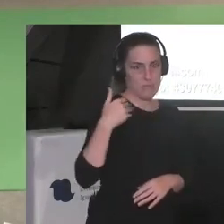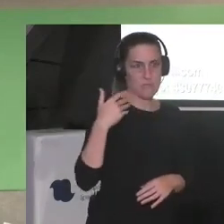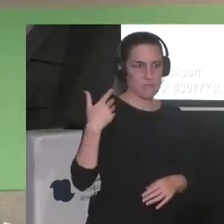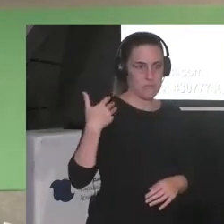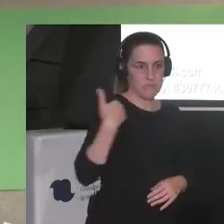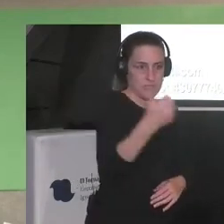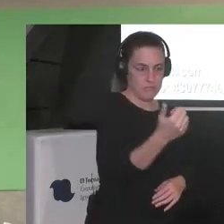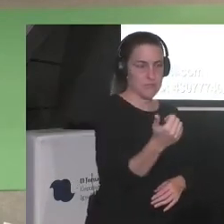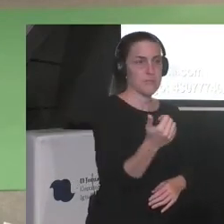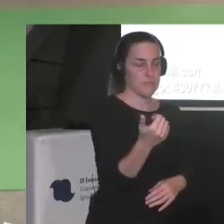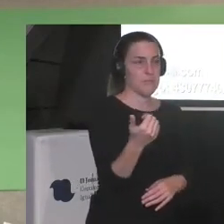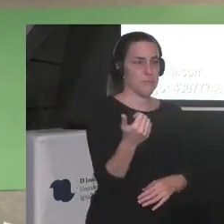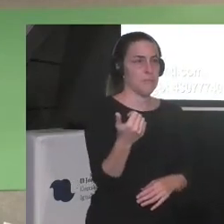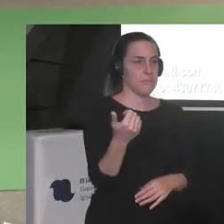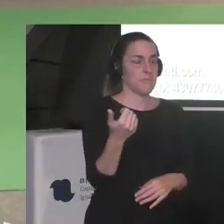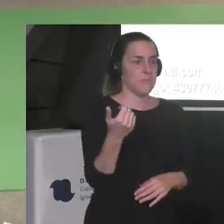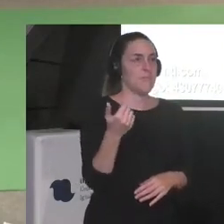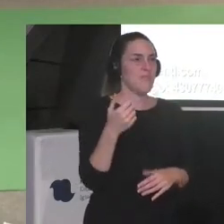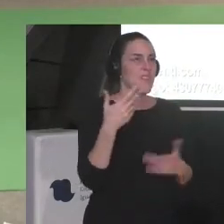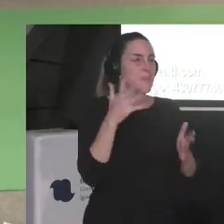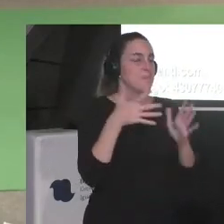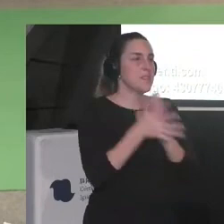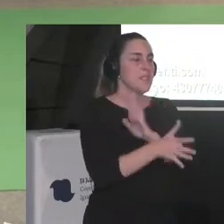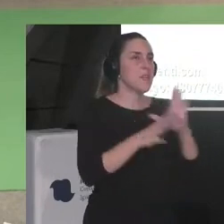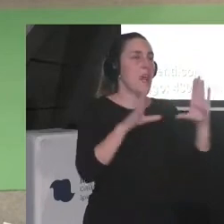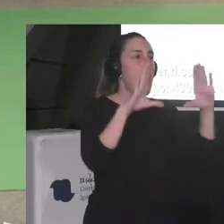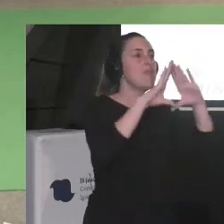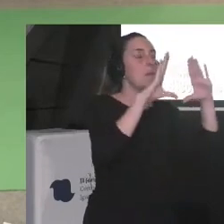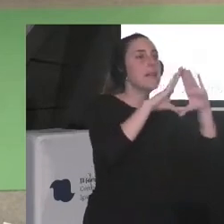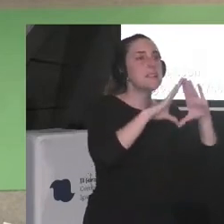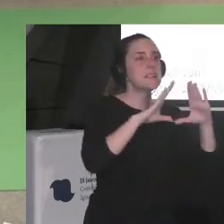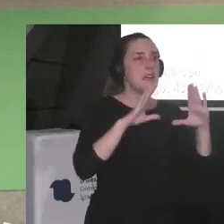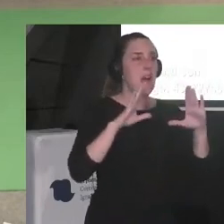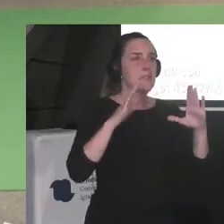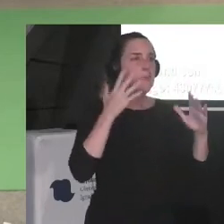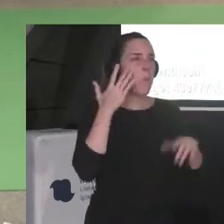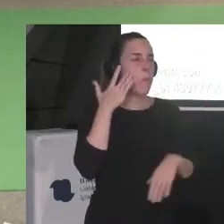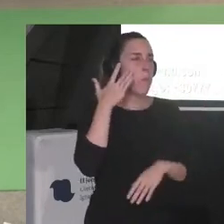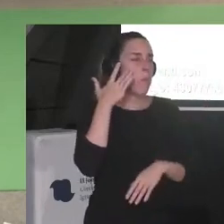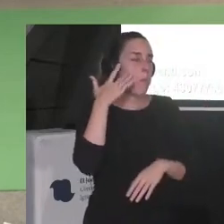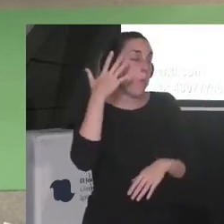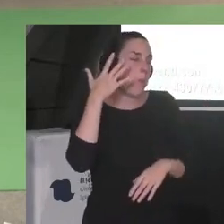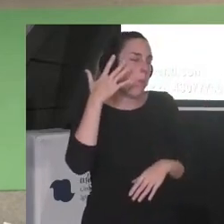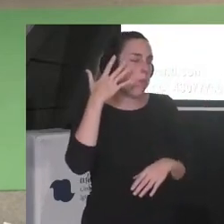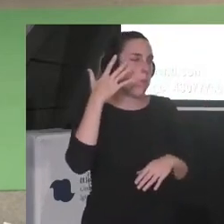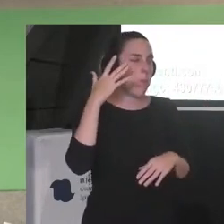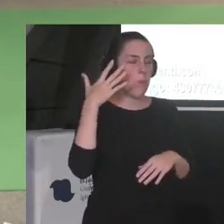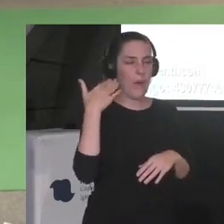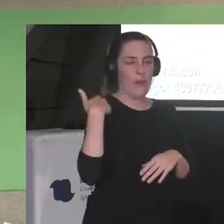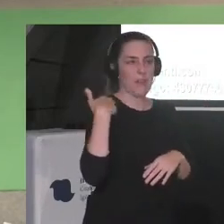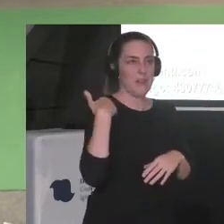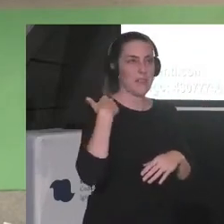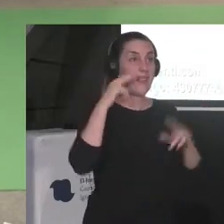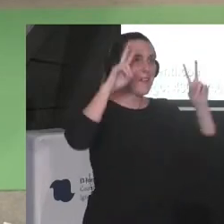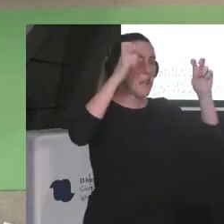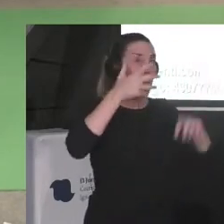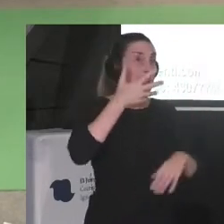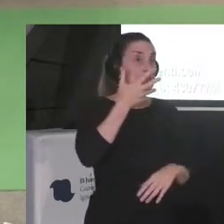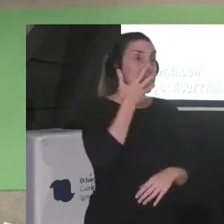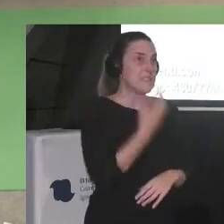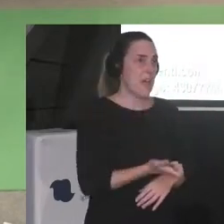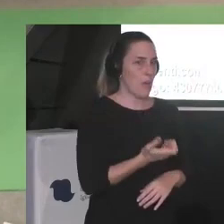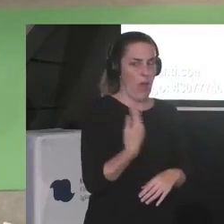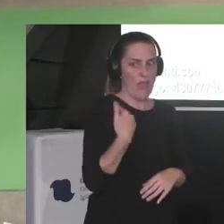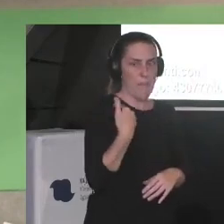y Luciana Péquer también fue hace poco o como feministas recién estamos viendo este tipo de festivales tan serios como feministas a hablar de periodismo recién